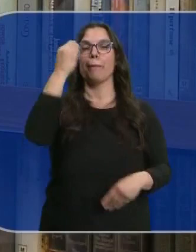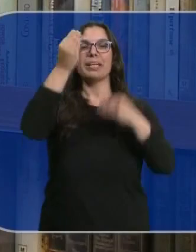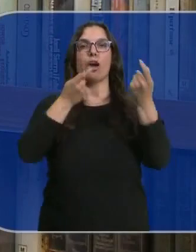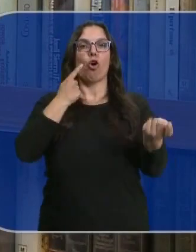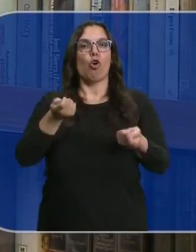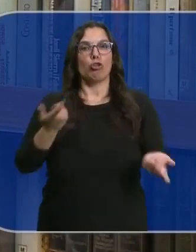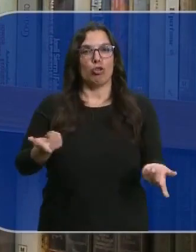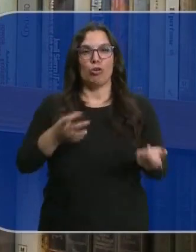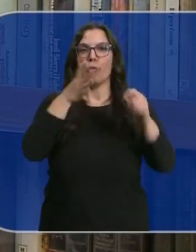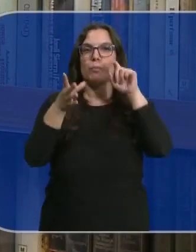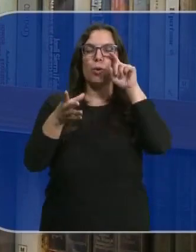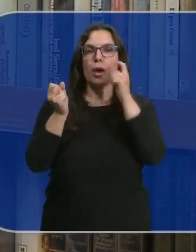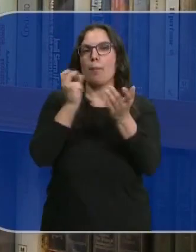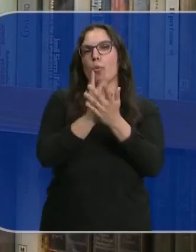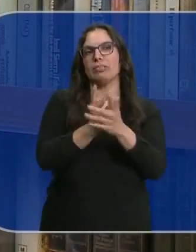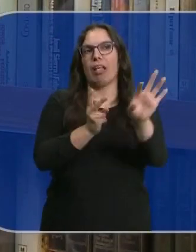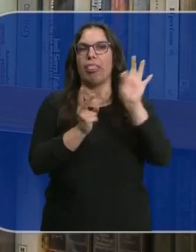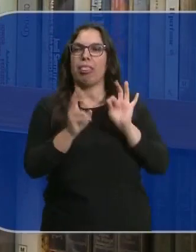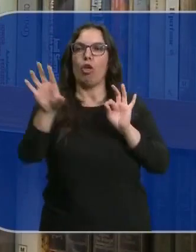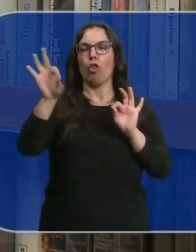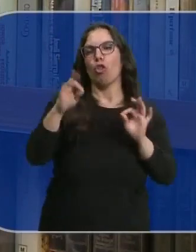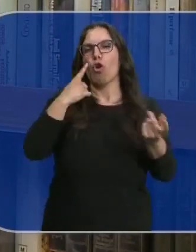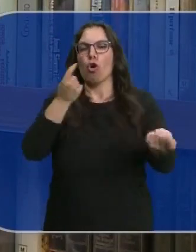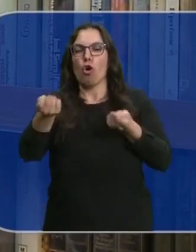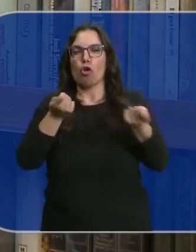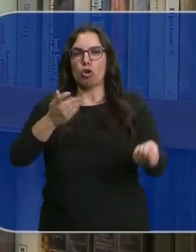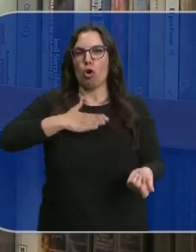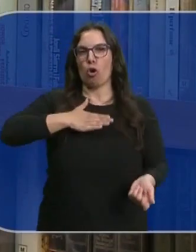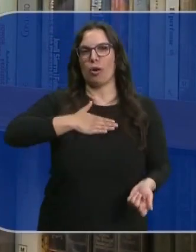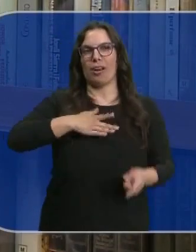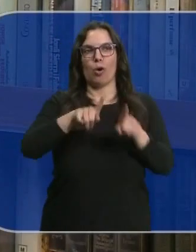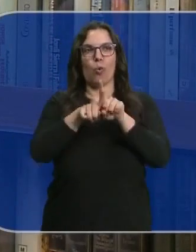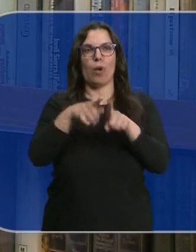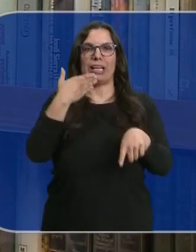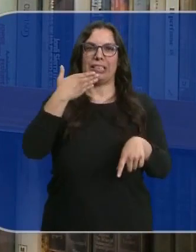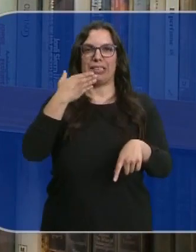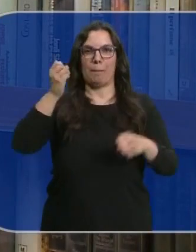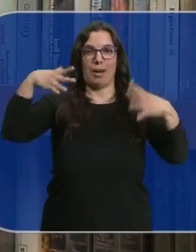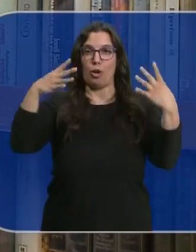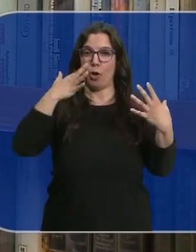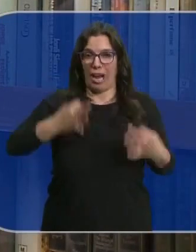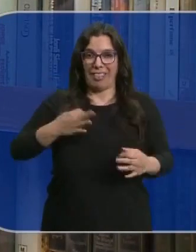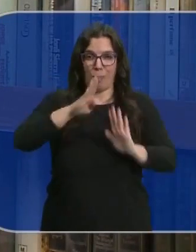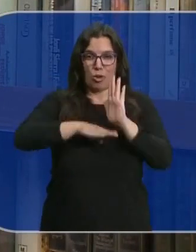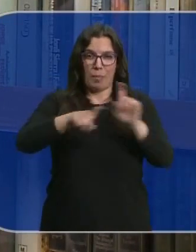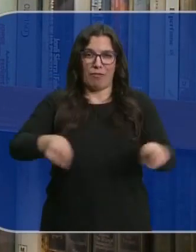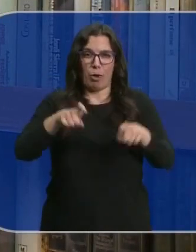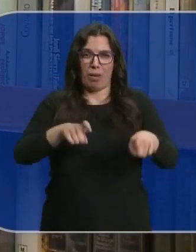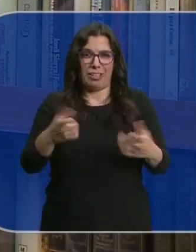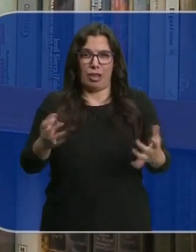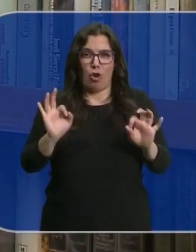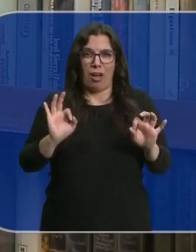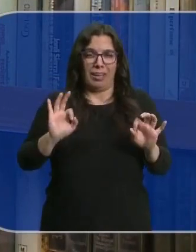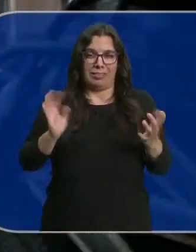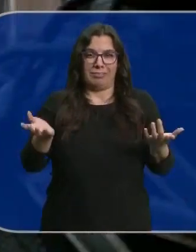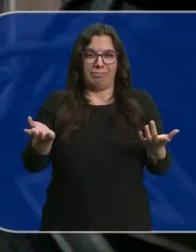apuestan a un número o a otro y creen que están controlando el juego como si fueran magos, pero es un programa informático lo que